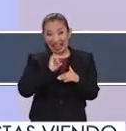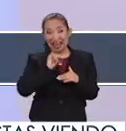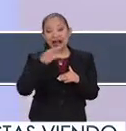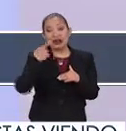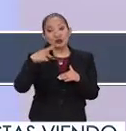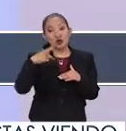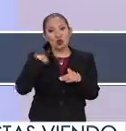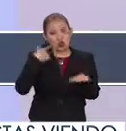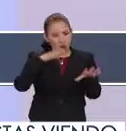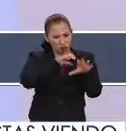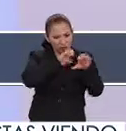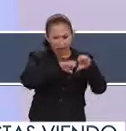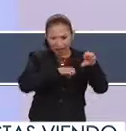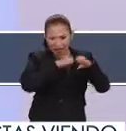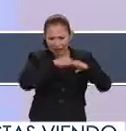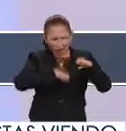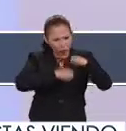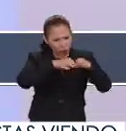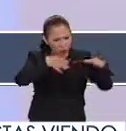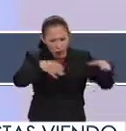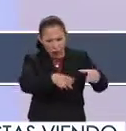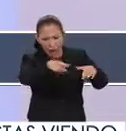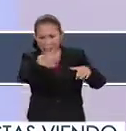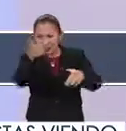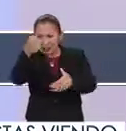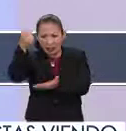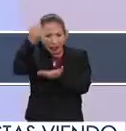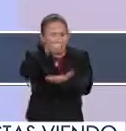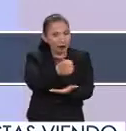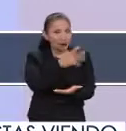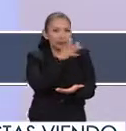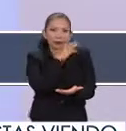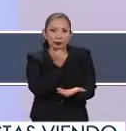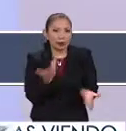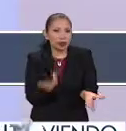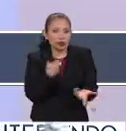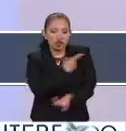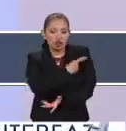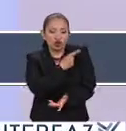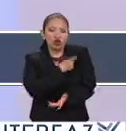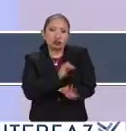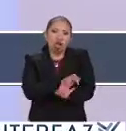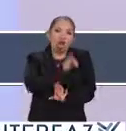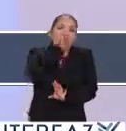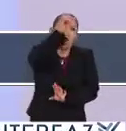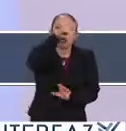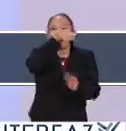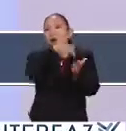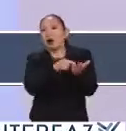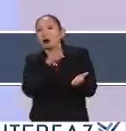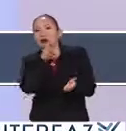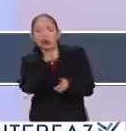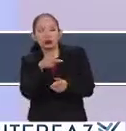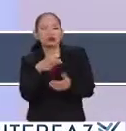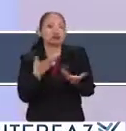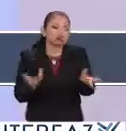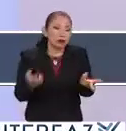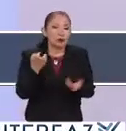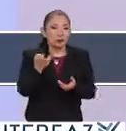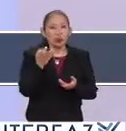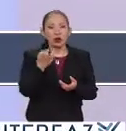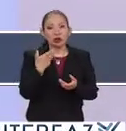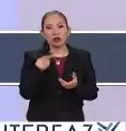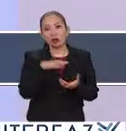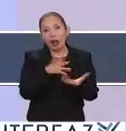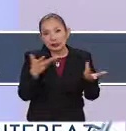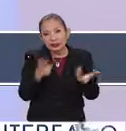operativa con la que cuenta y el presupuesto, pues obviamente no podríamos solitos llegar a ese resultado y es por eso que